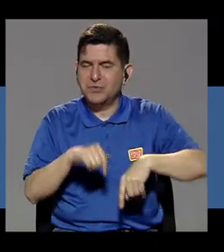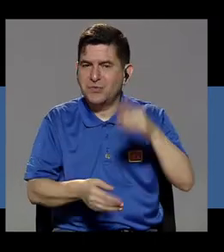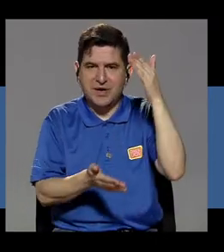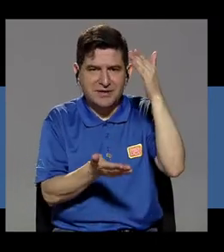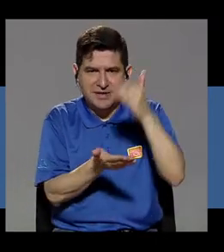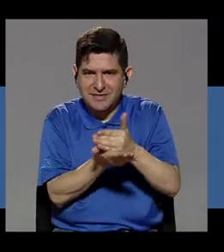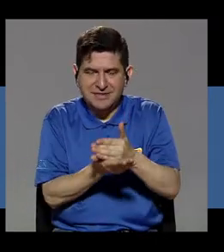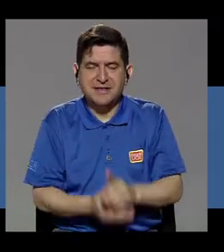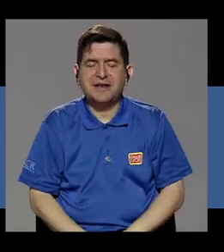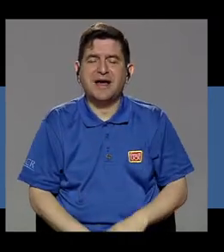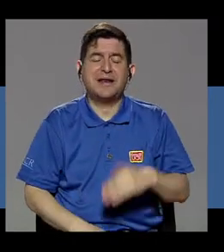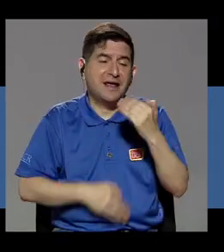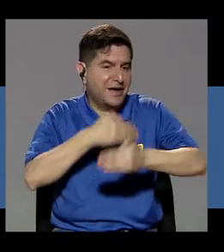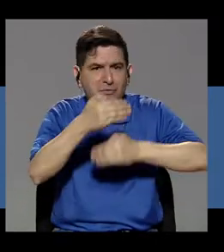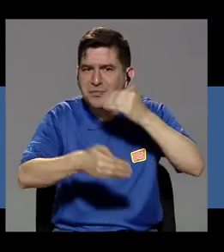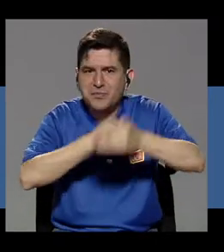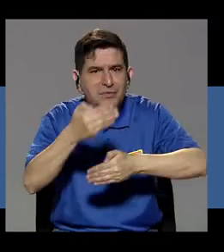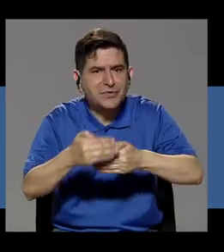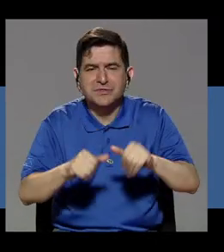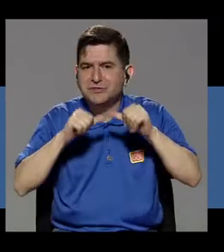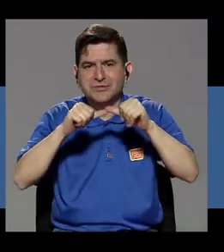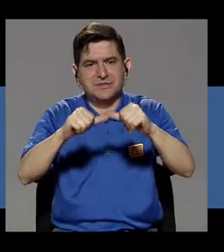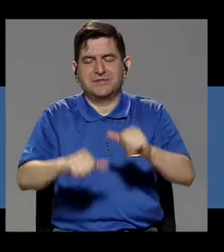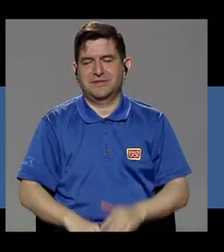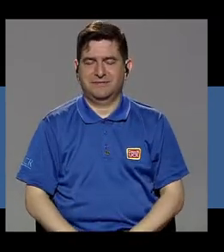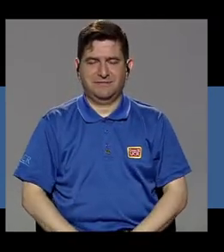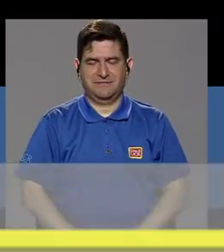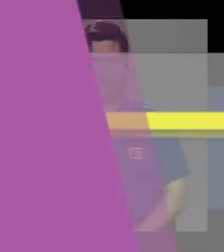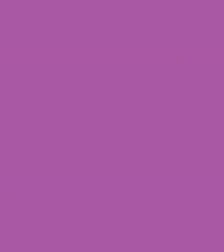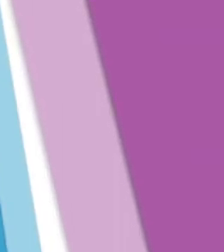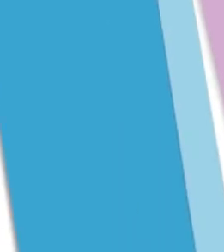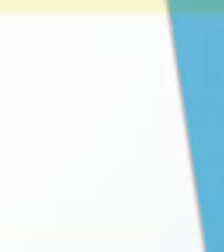de hacer algo haciéndolo, es absurdo, entonces, eso sería.